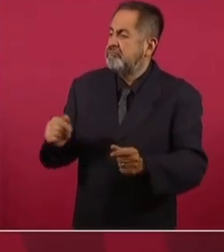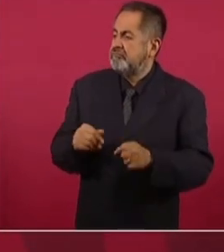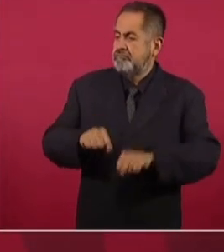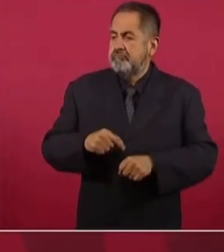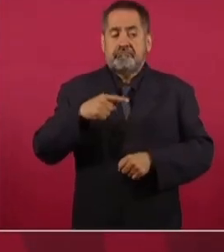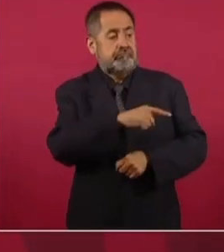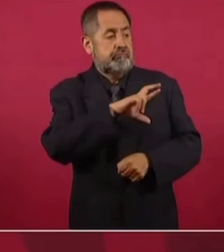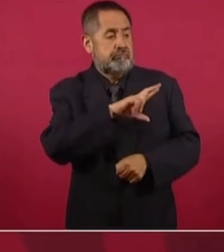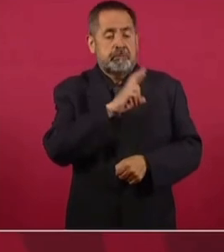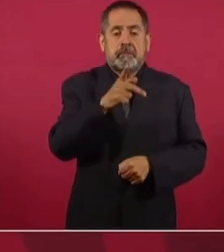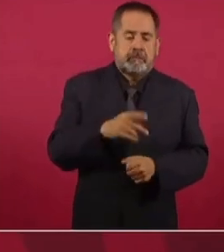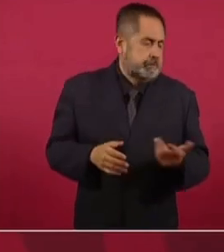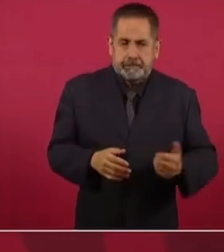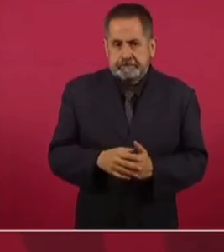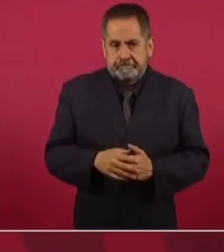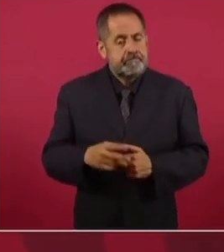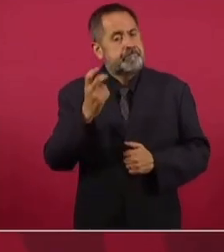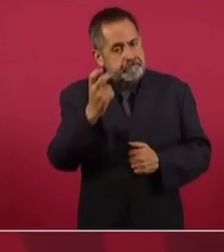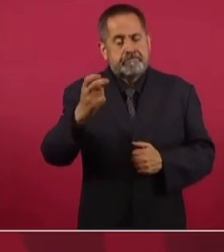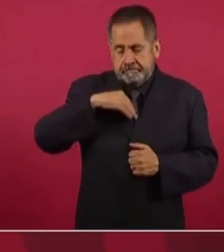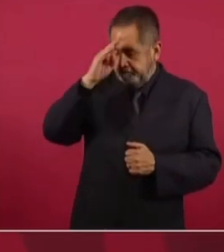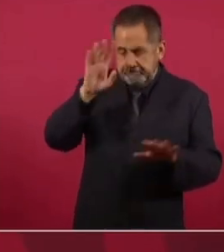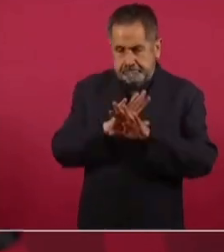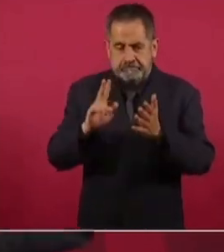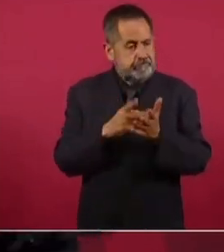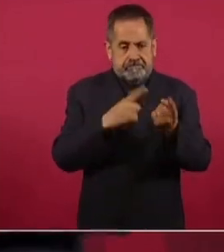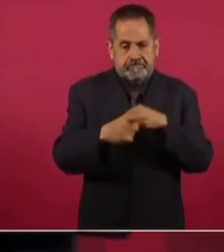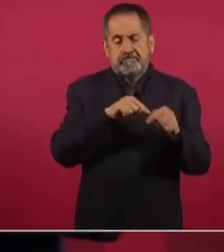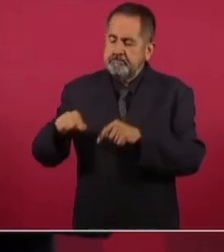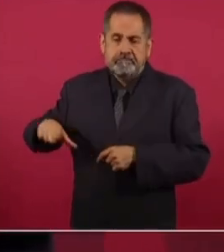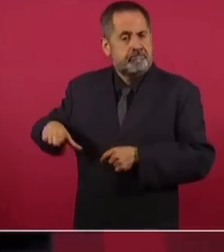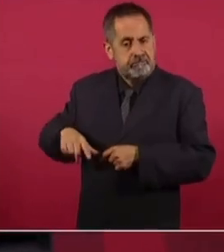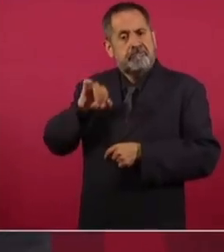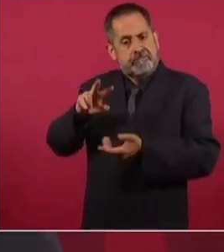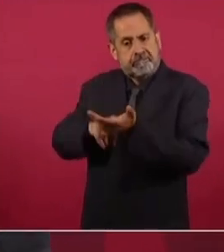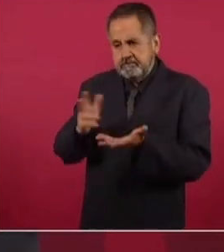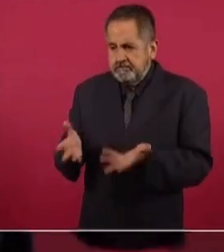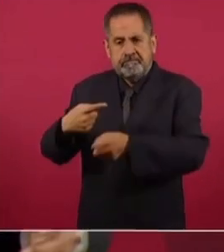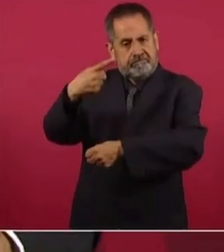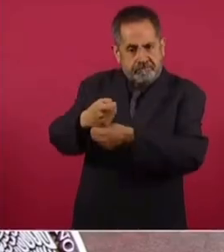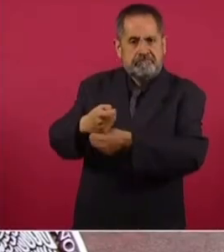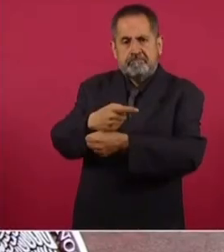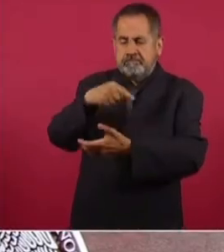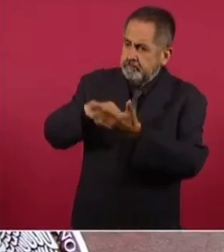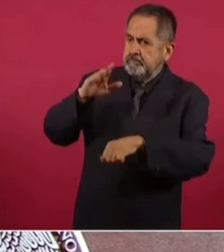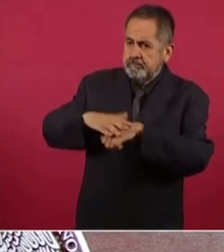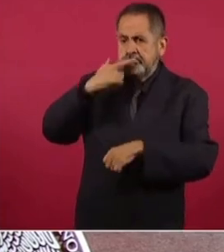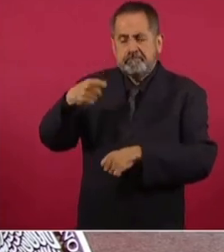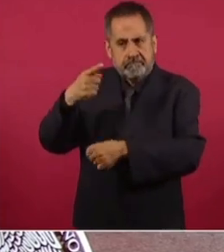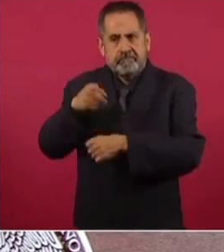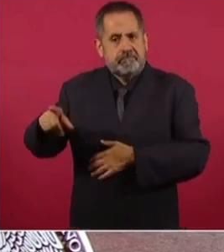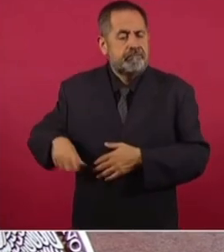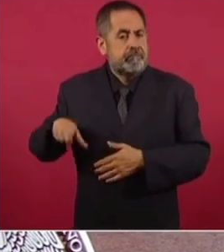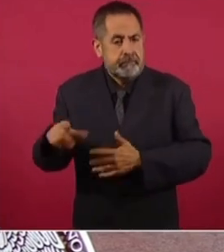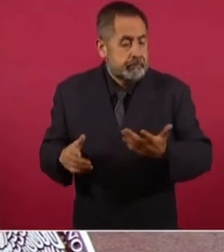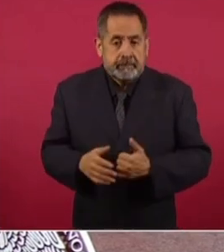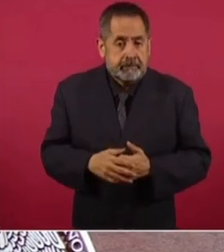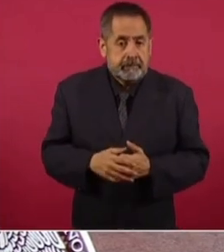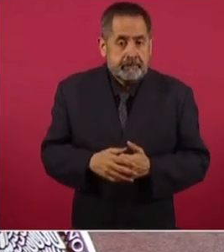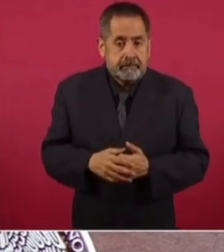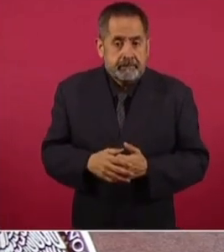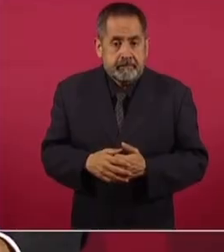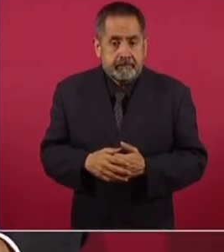Entonces, estamos buscando recuperar lo público, ponerlo por delante, porque el interés personal,